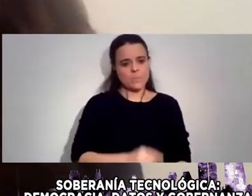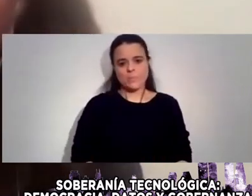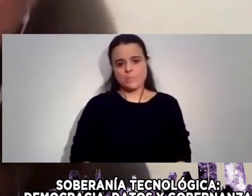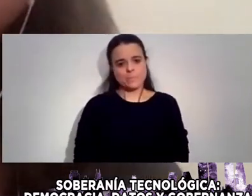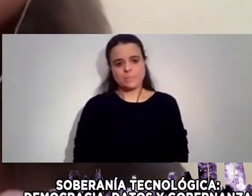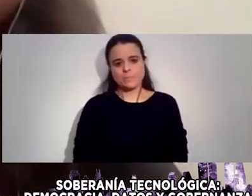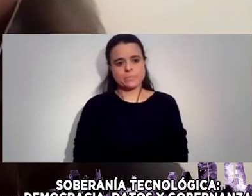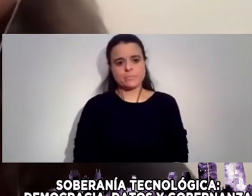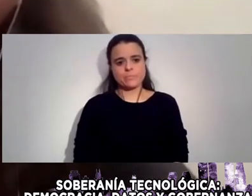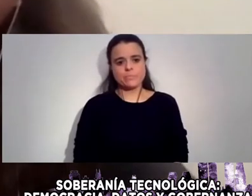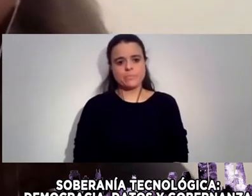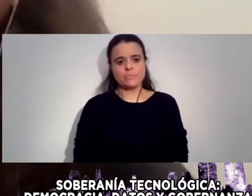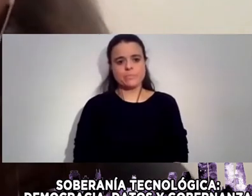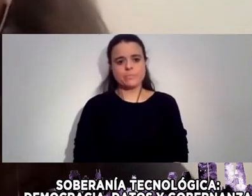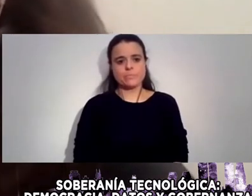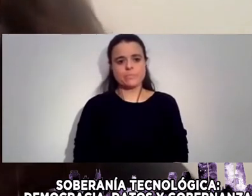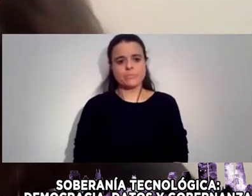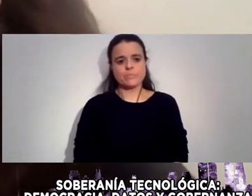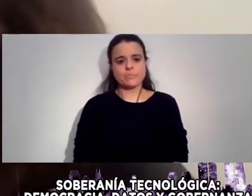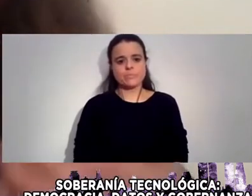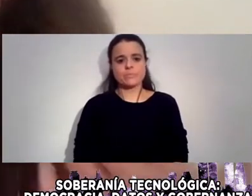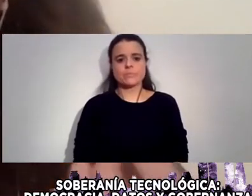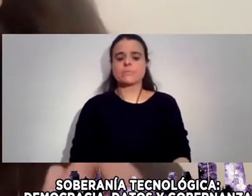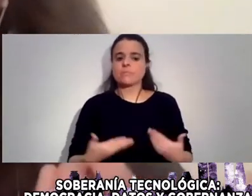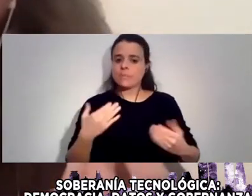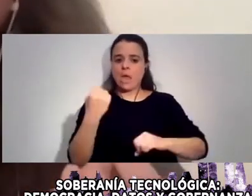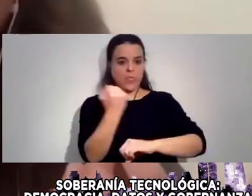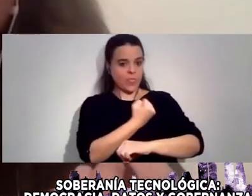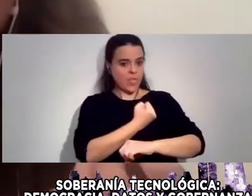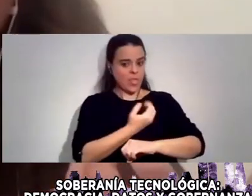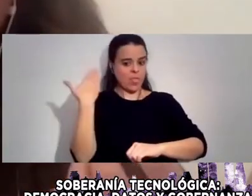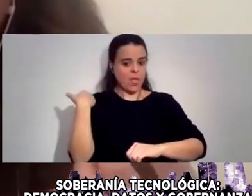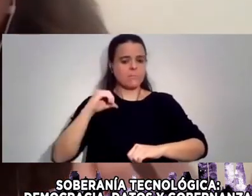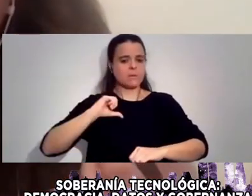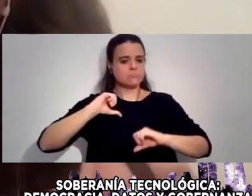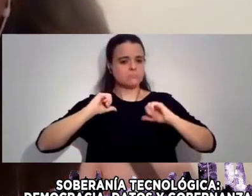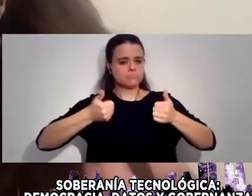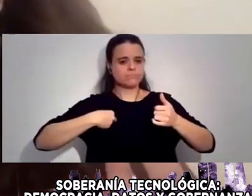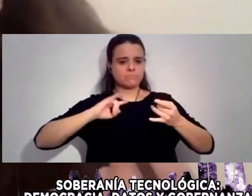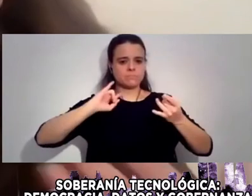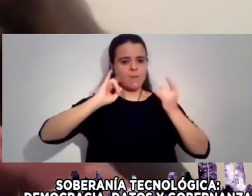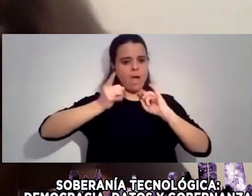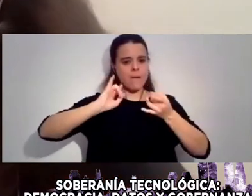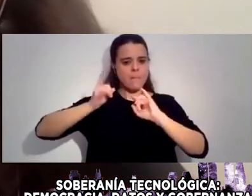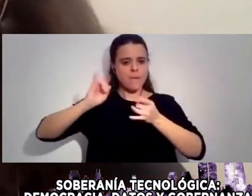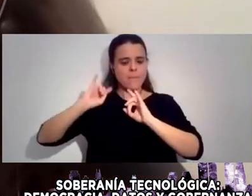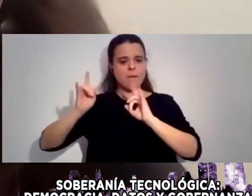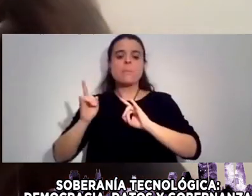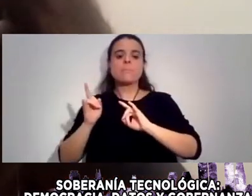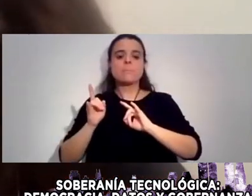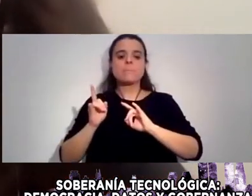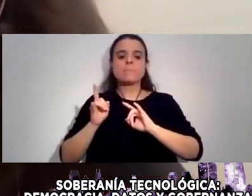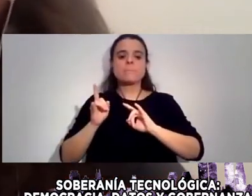Vuelvo Ese diciembre Y Estaba yo Llamando A mucha gente Y Al parecer Es muy fácil